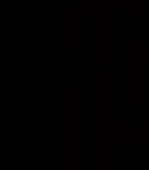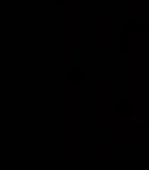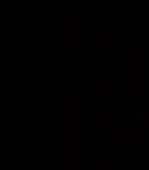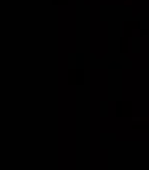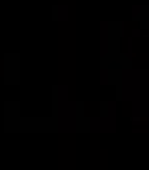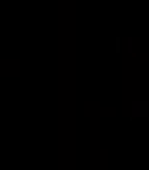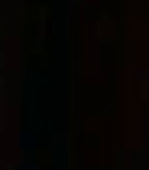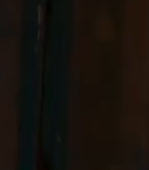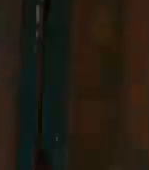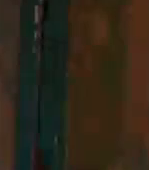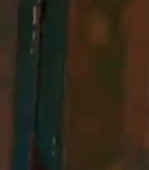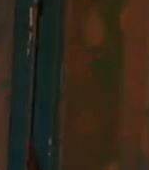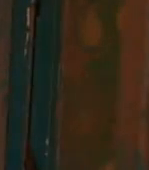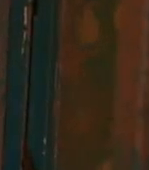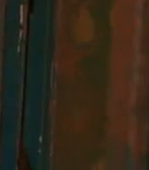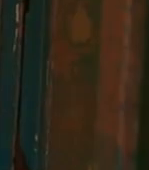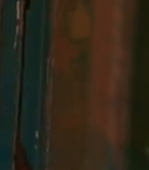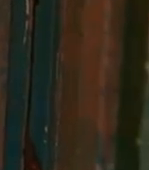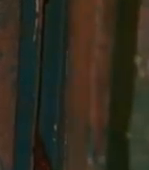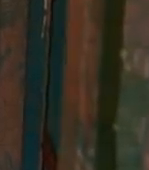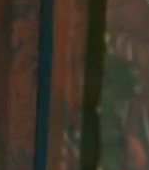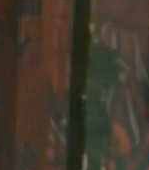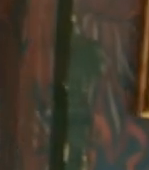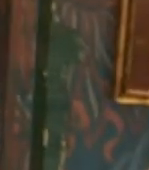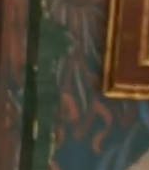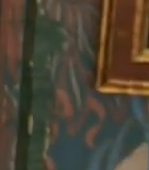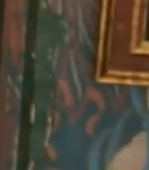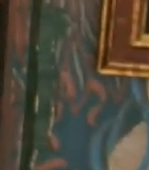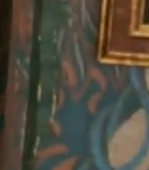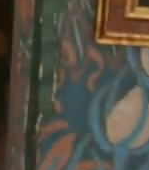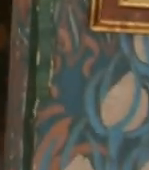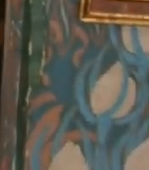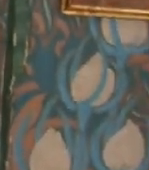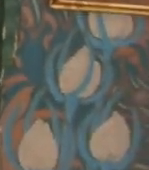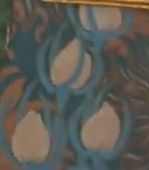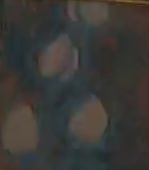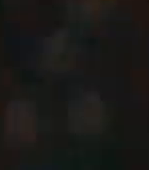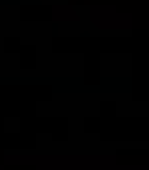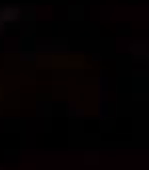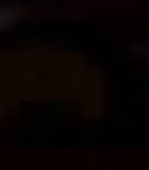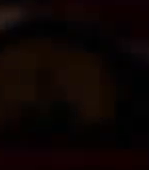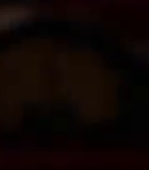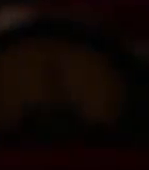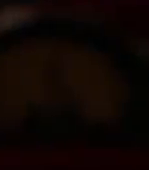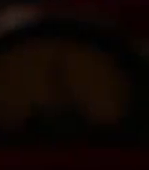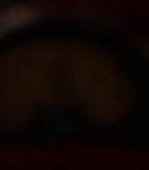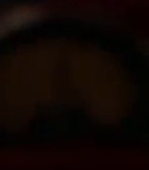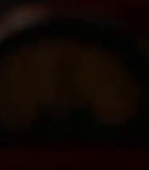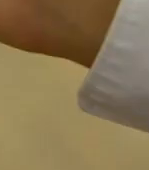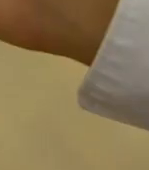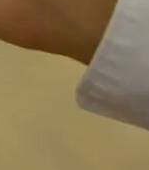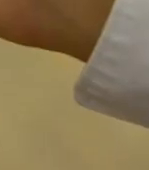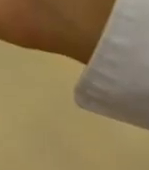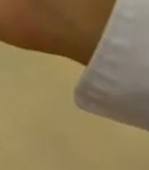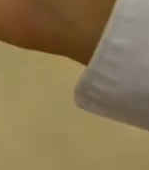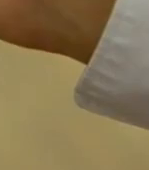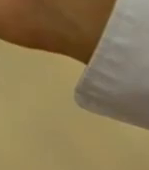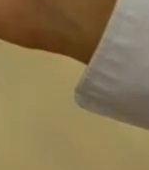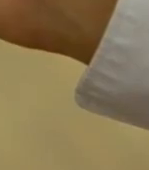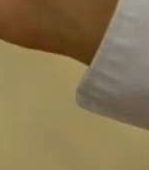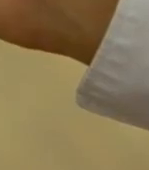mejores áreas Alphonse Imprécy fue lo que llamamos un cortisano porque la ópera es vida